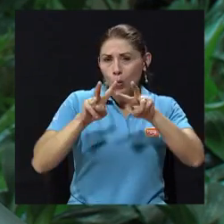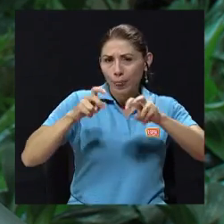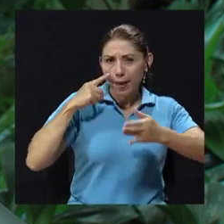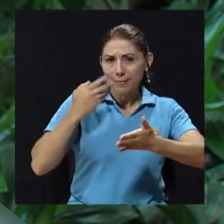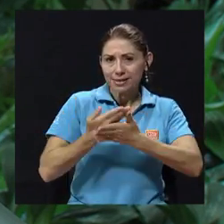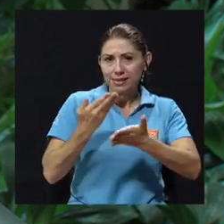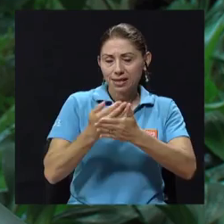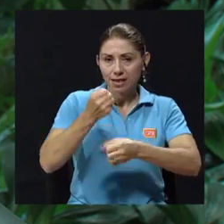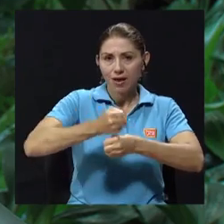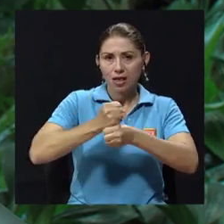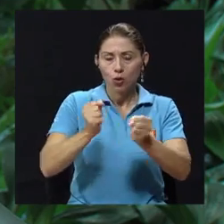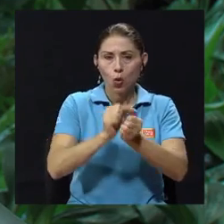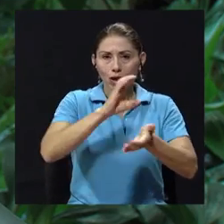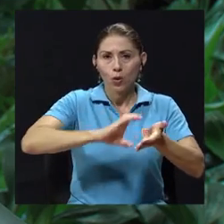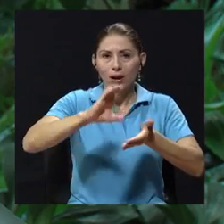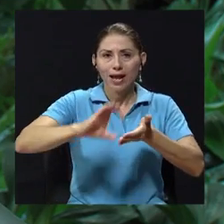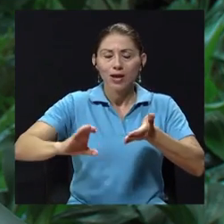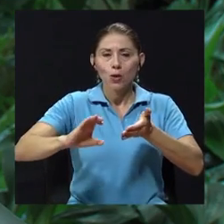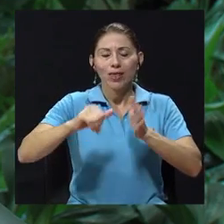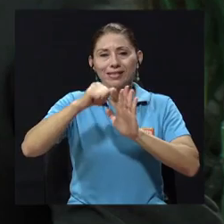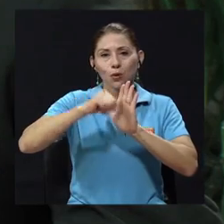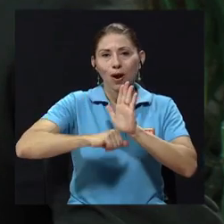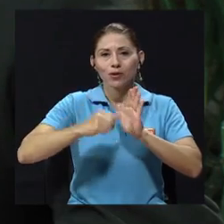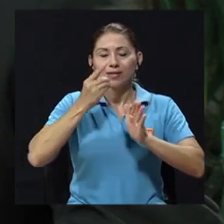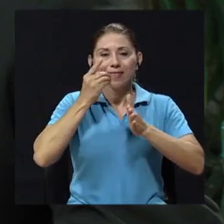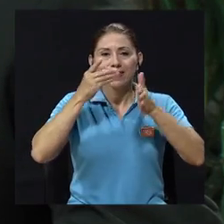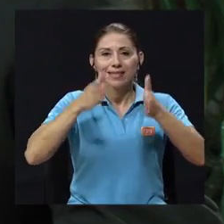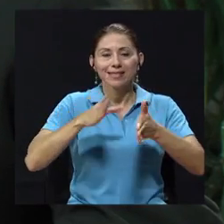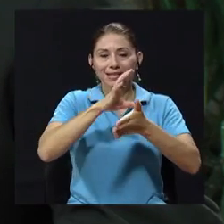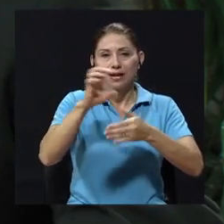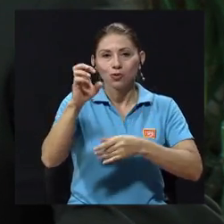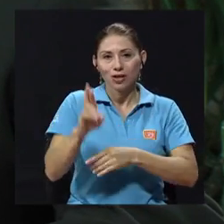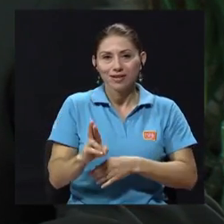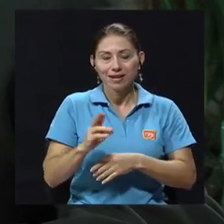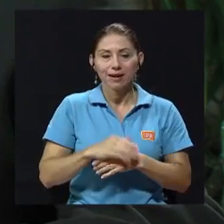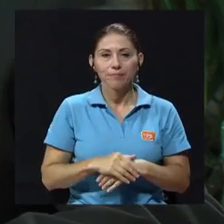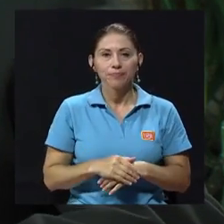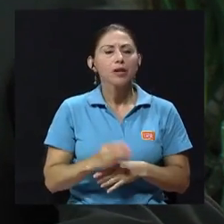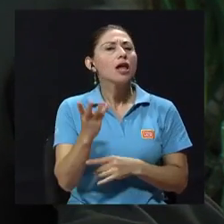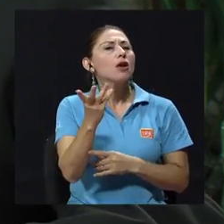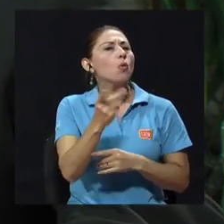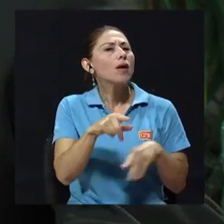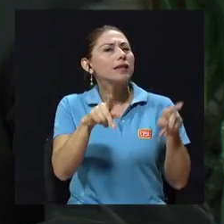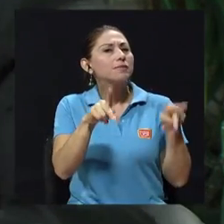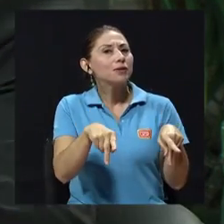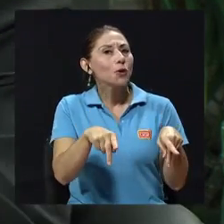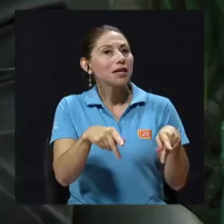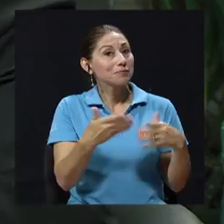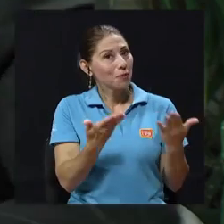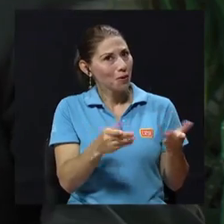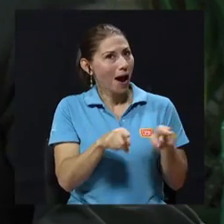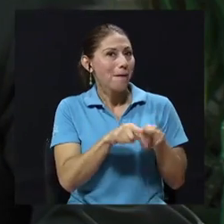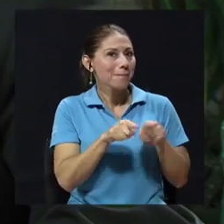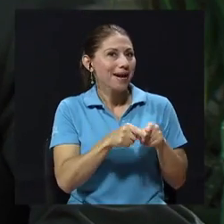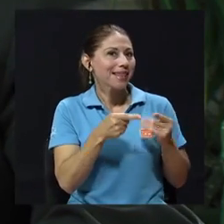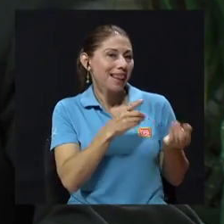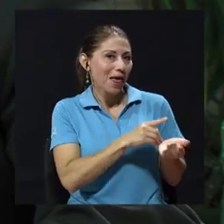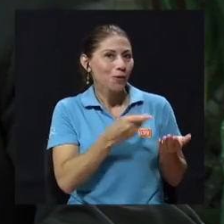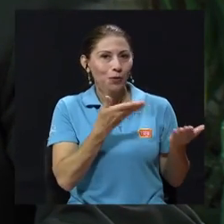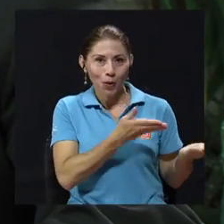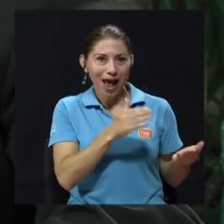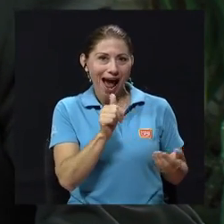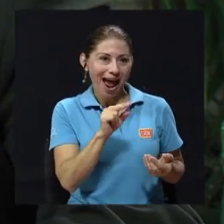Colegio Surjano Dentista de Costa Rica en ese aspecto. Doctora, ¿y cuántas personas están involucradas, aparte de la doctora Anette,